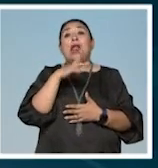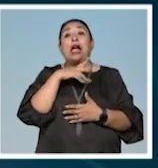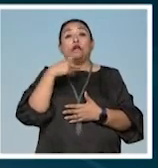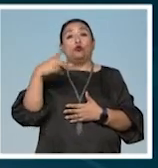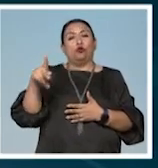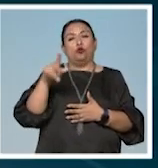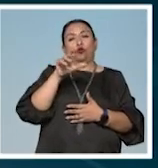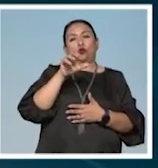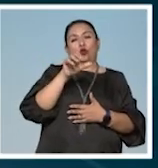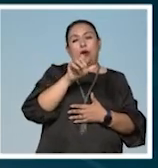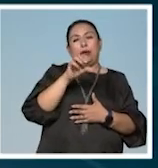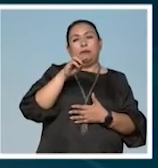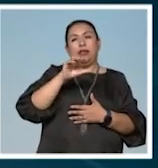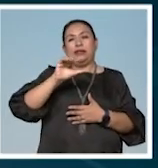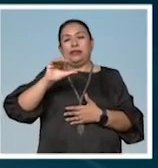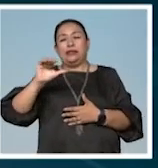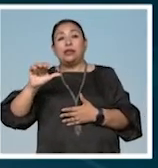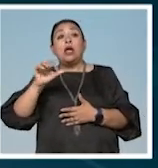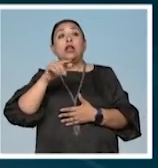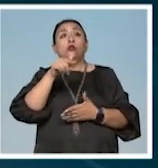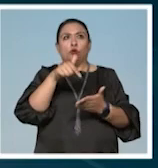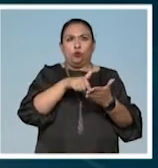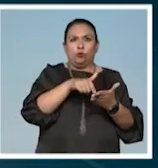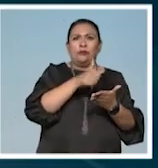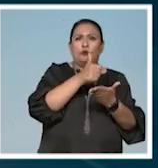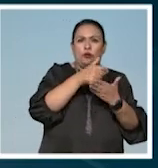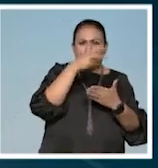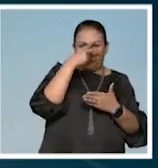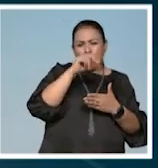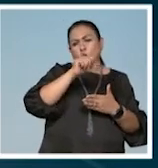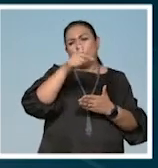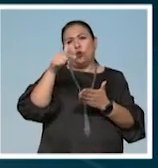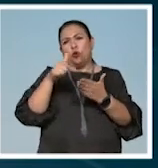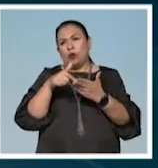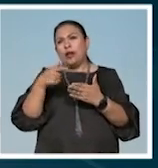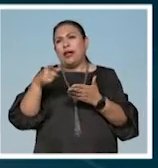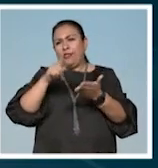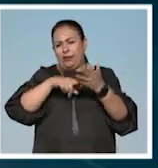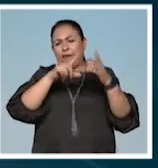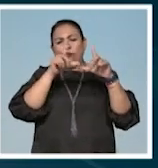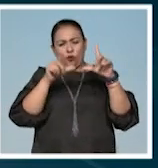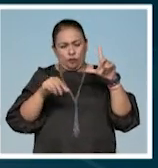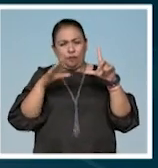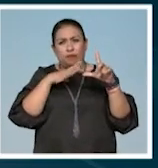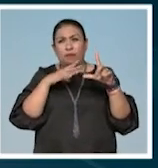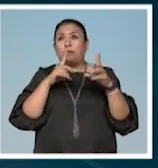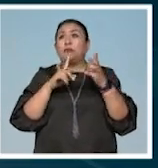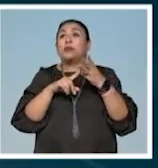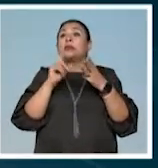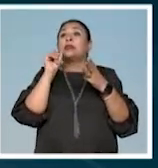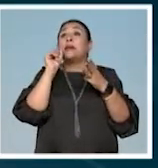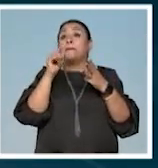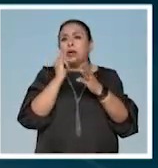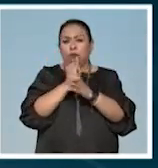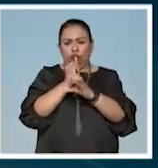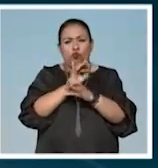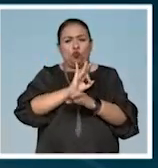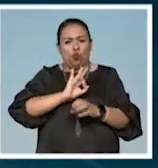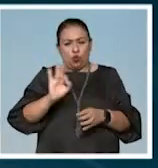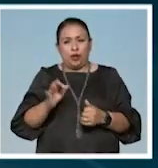Academia tanto en la Ciudad de México como en seres específicas dentro de la República como en línea.